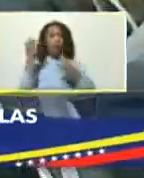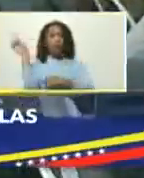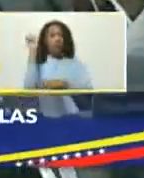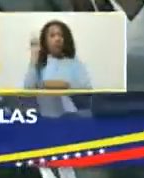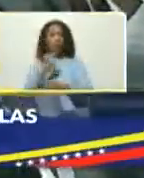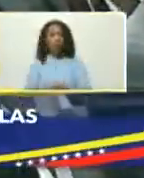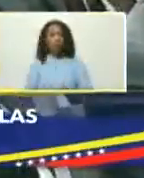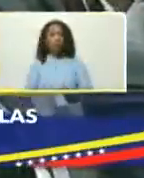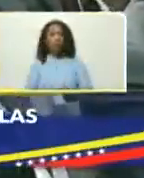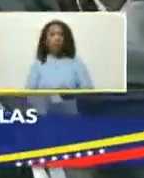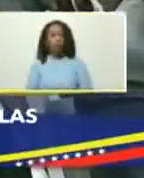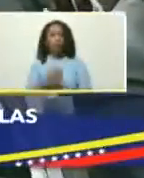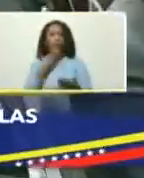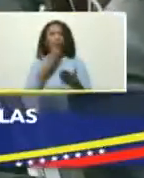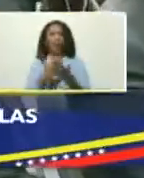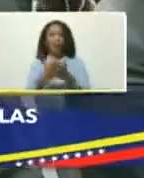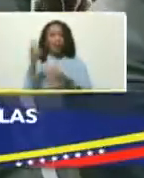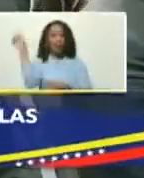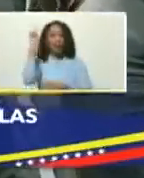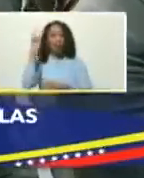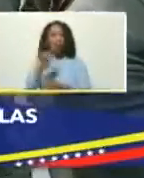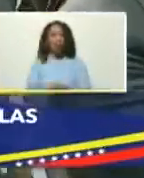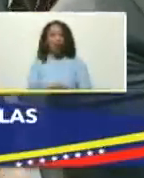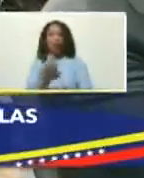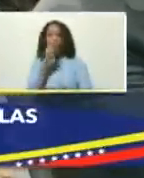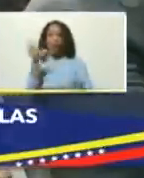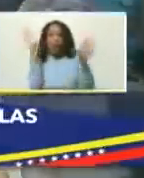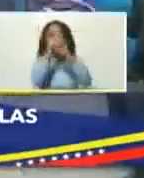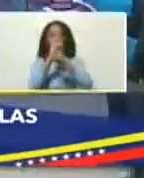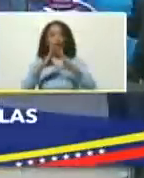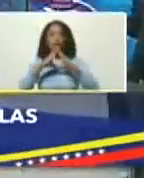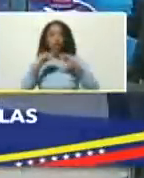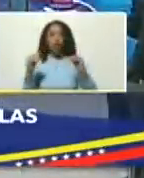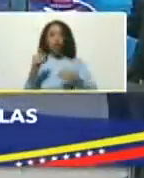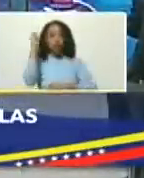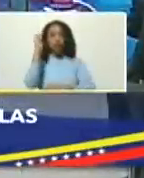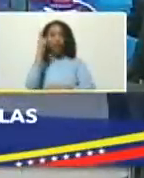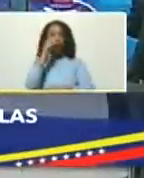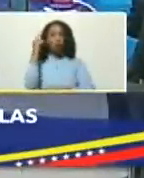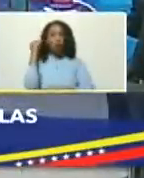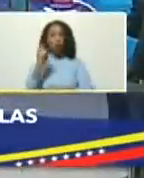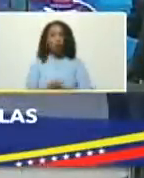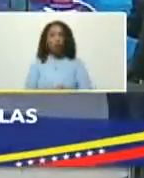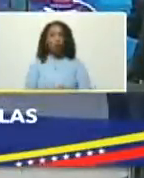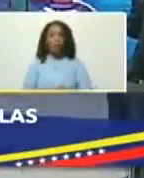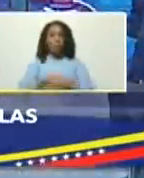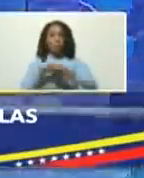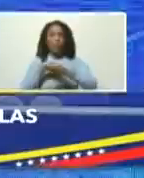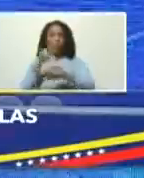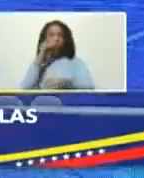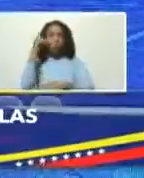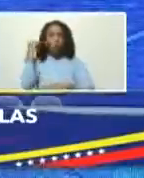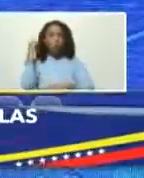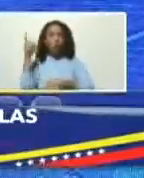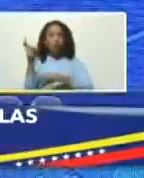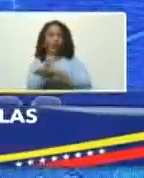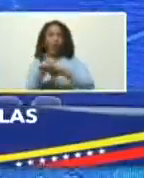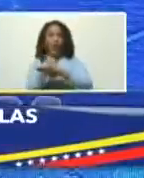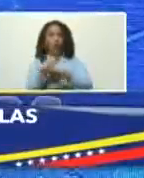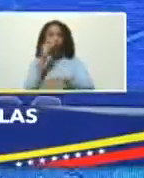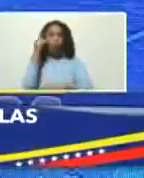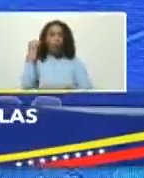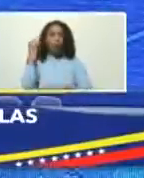gracias Venezuela buenas noches a todos diputados diputadas ministros ministros gobernadores